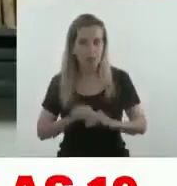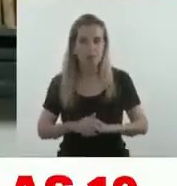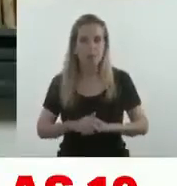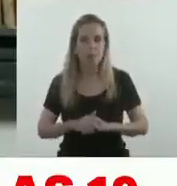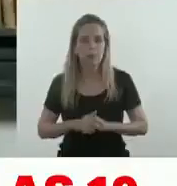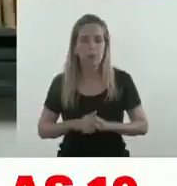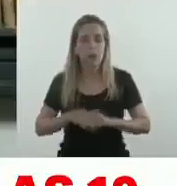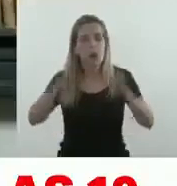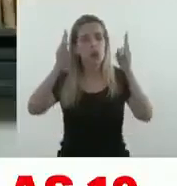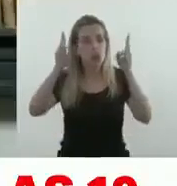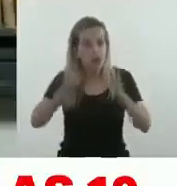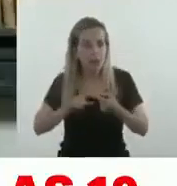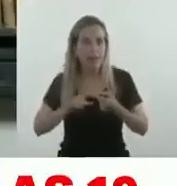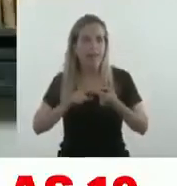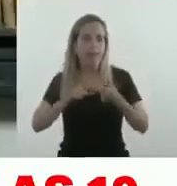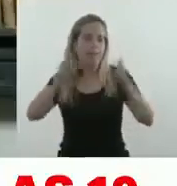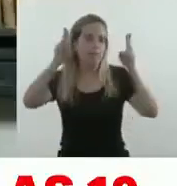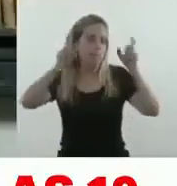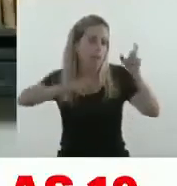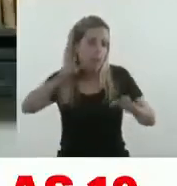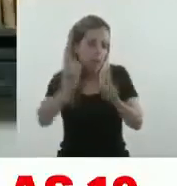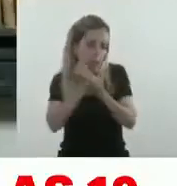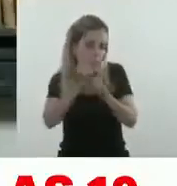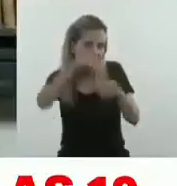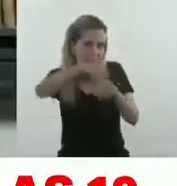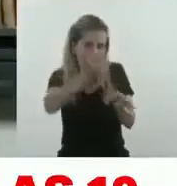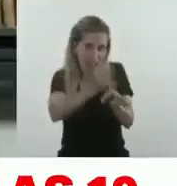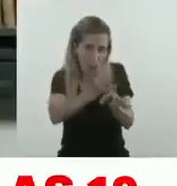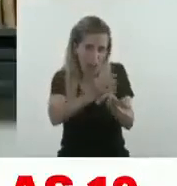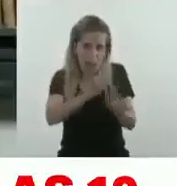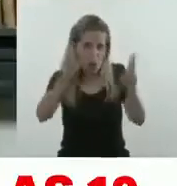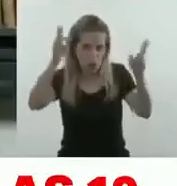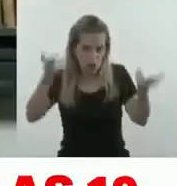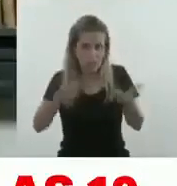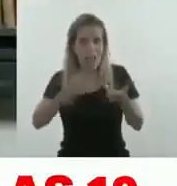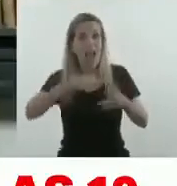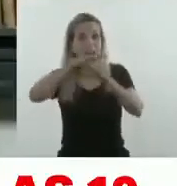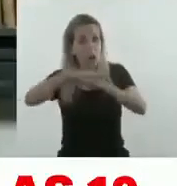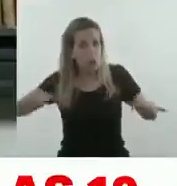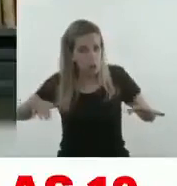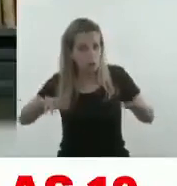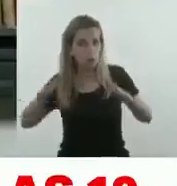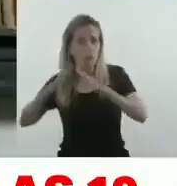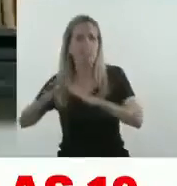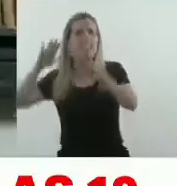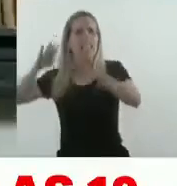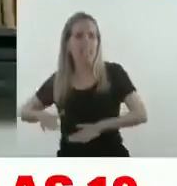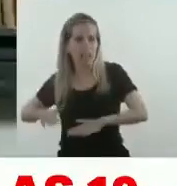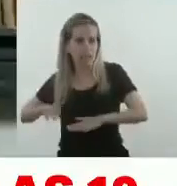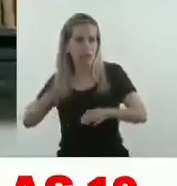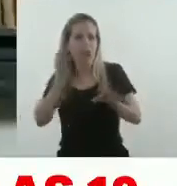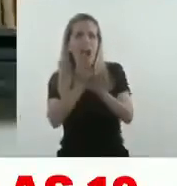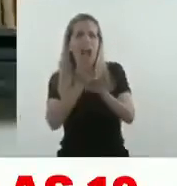Los docentes, el personal no docentes y los alumnos no deberán asistir a clases